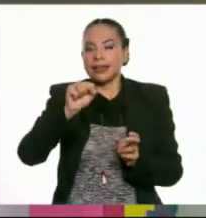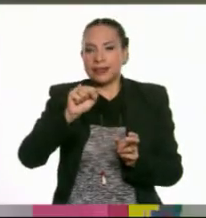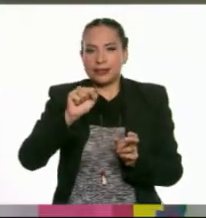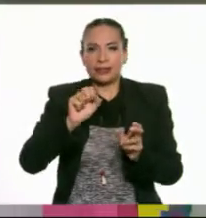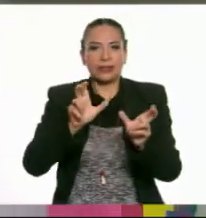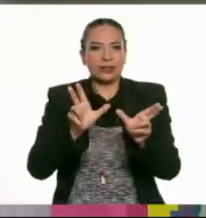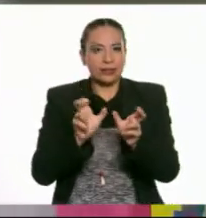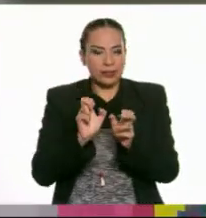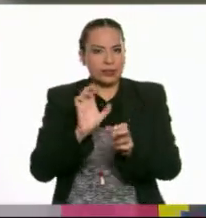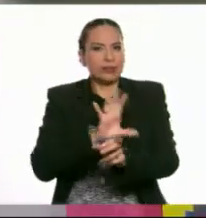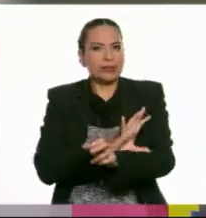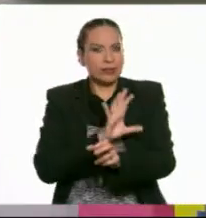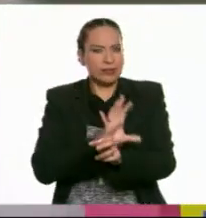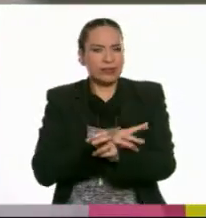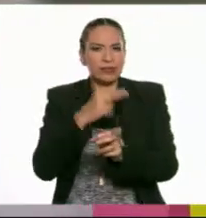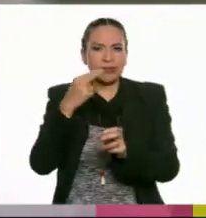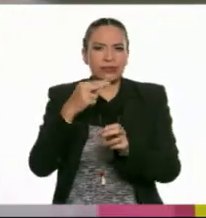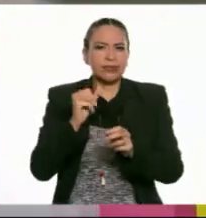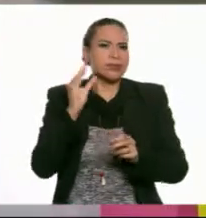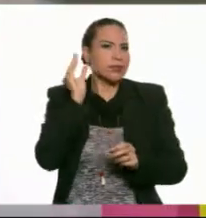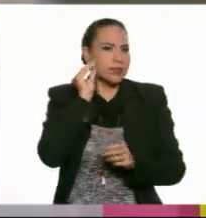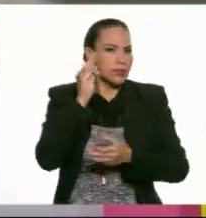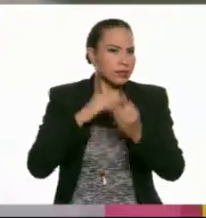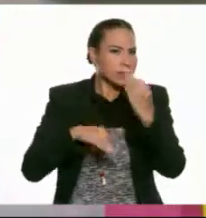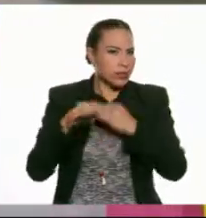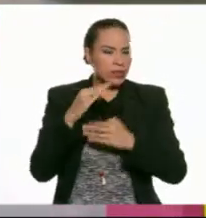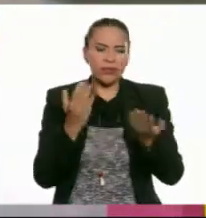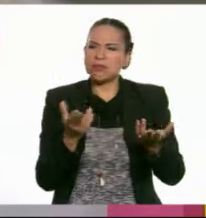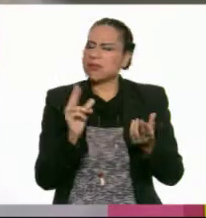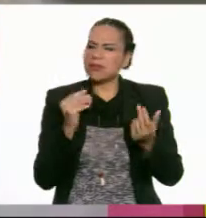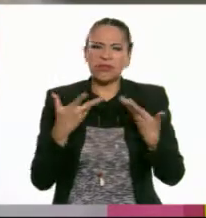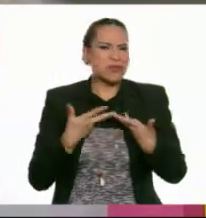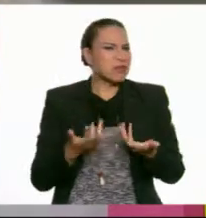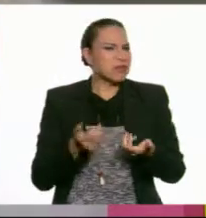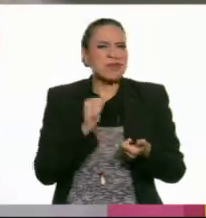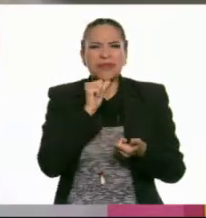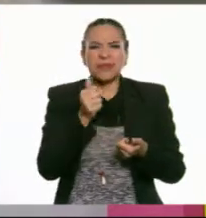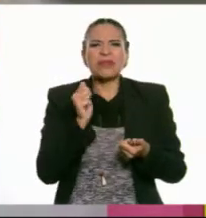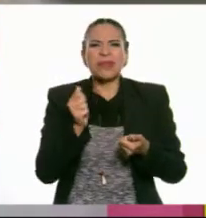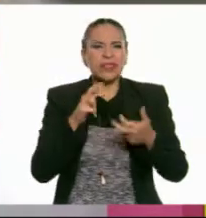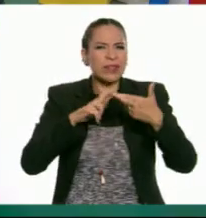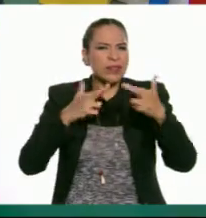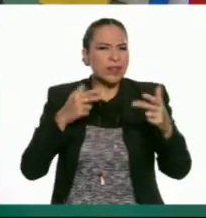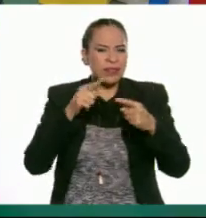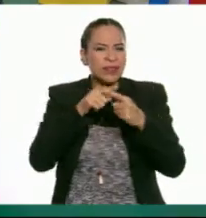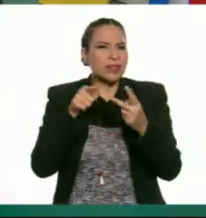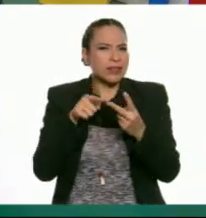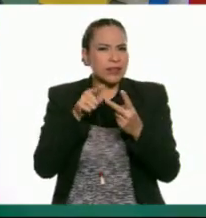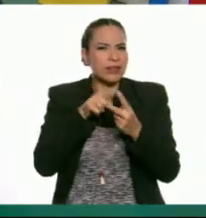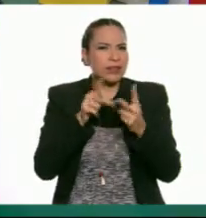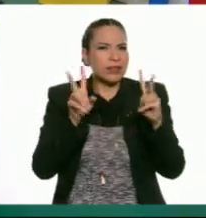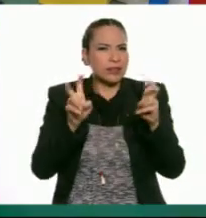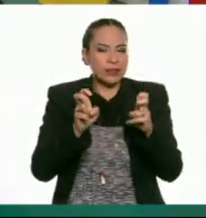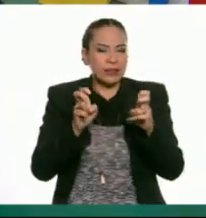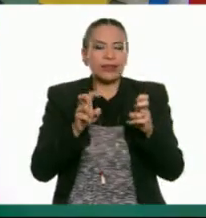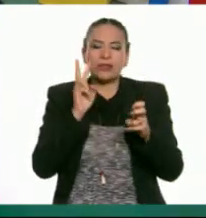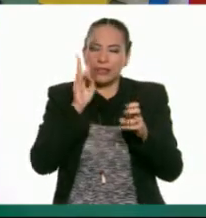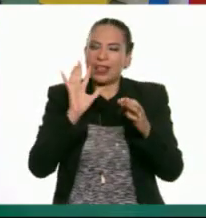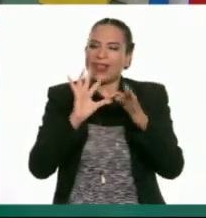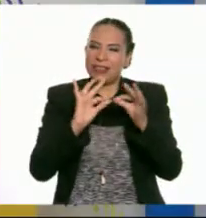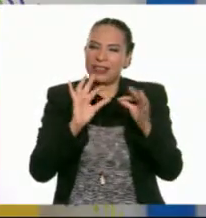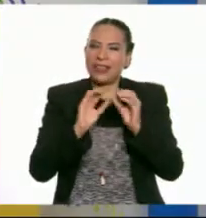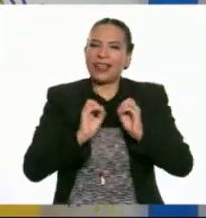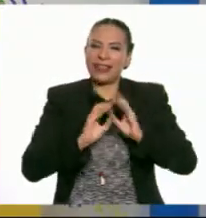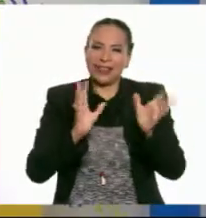¿Electroimanes, imanes y se llama Escuchen Todos? No le veo la relación. Ok, pero la va sirviendo conforme pasa la clase.